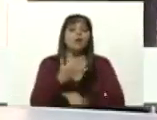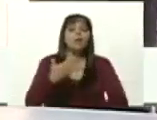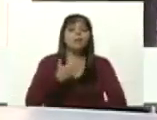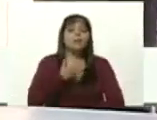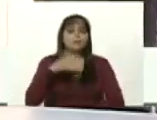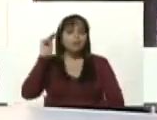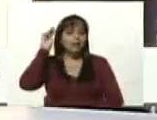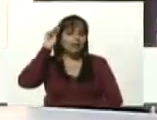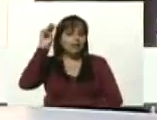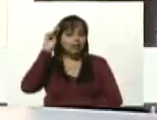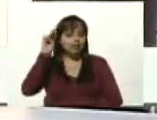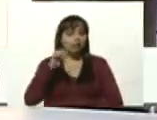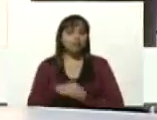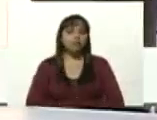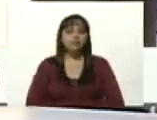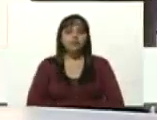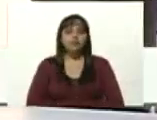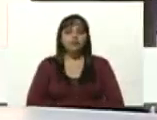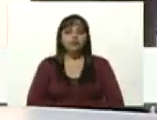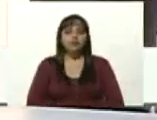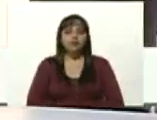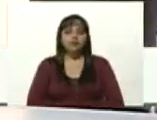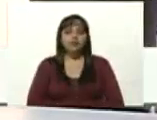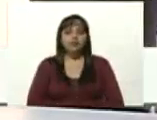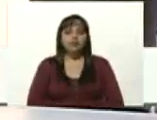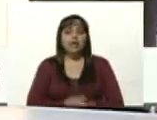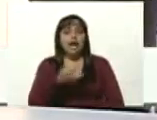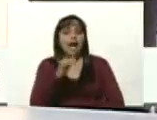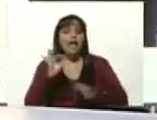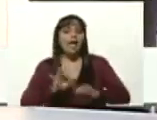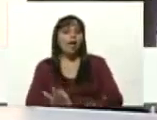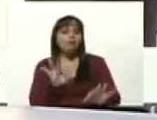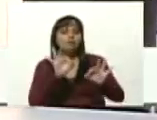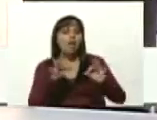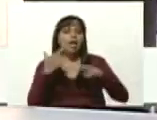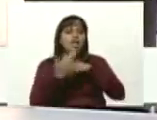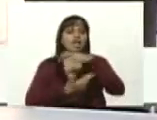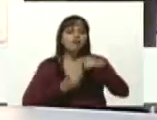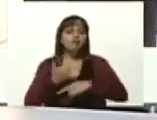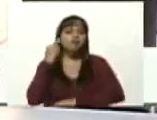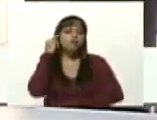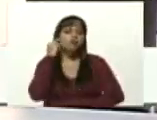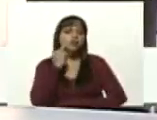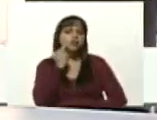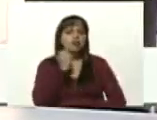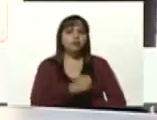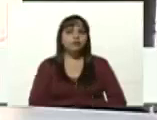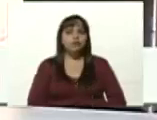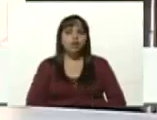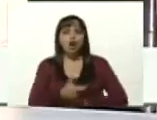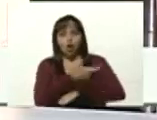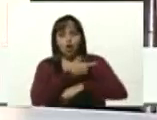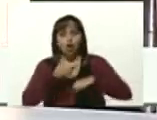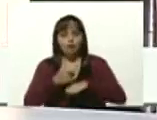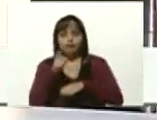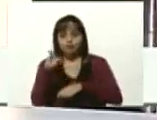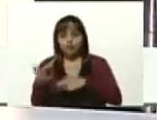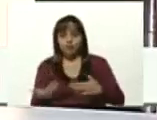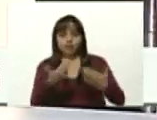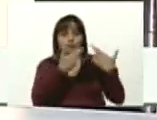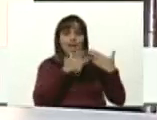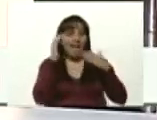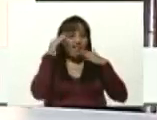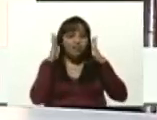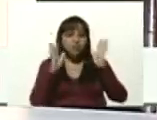y a mi maestra donde allí es especialista la revolución bolivariana presidente es el gobierno que usted dirige que es la atención